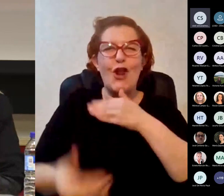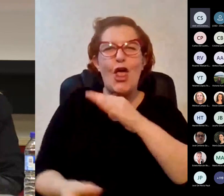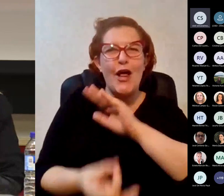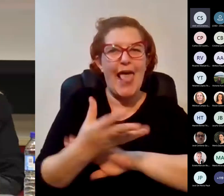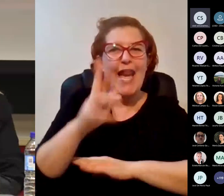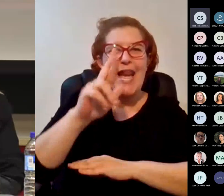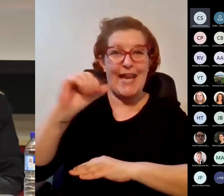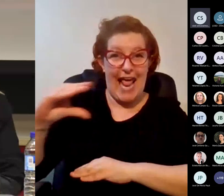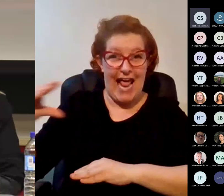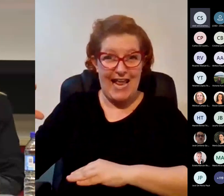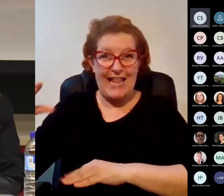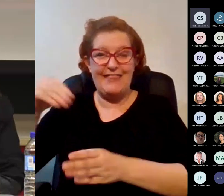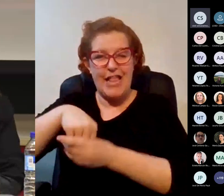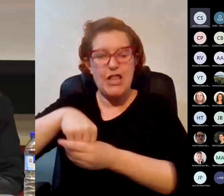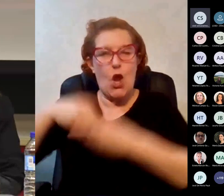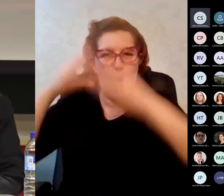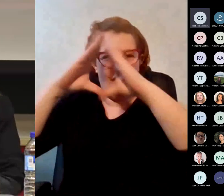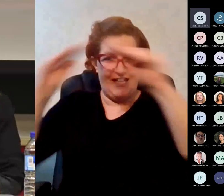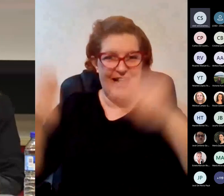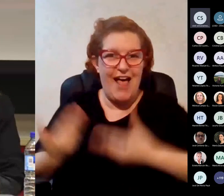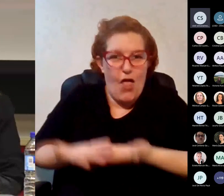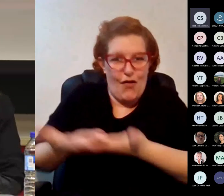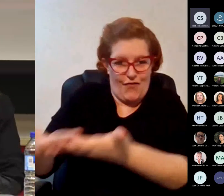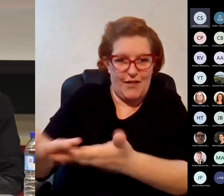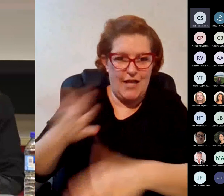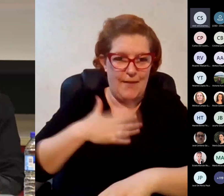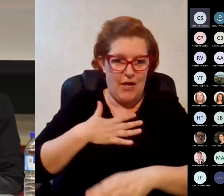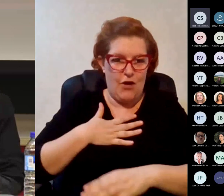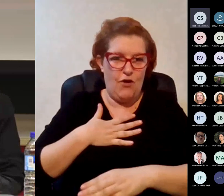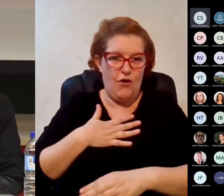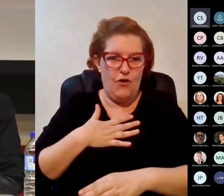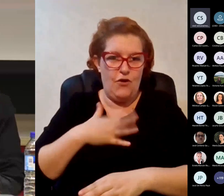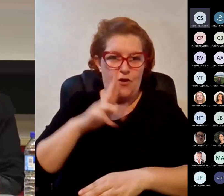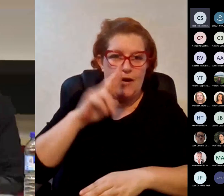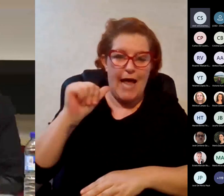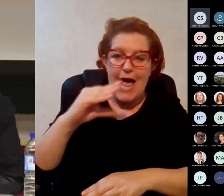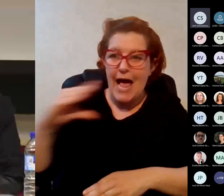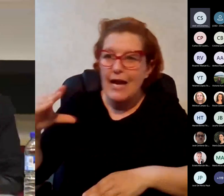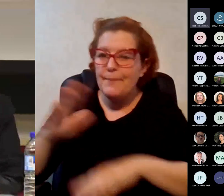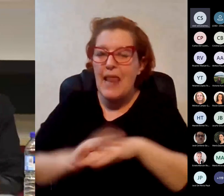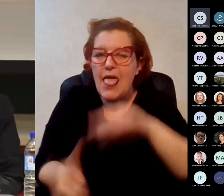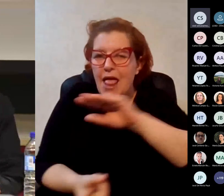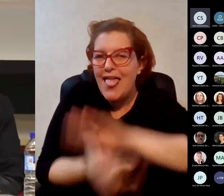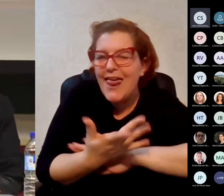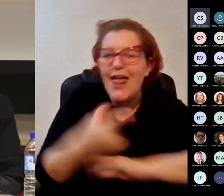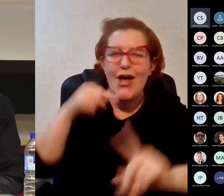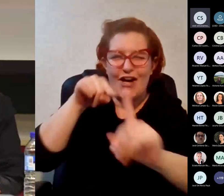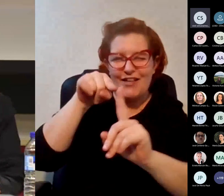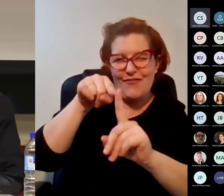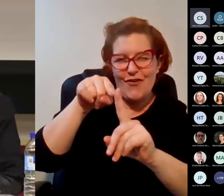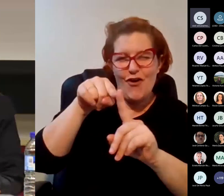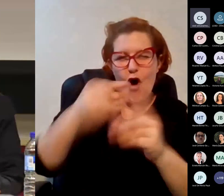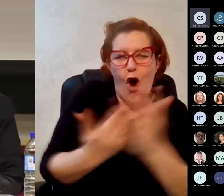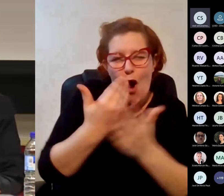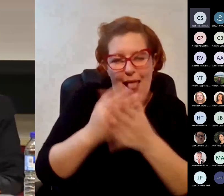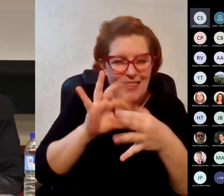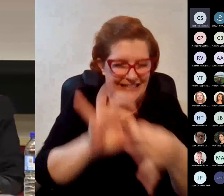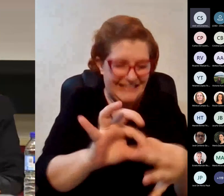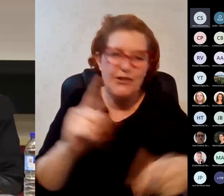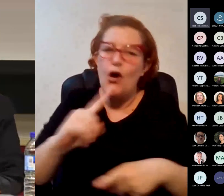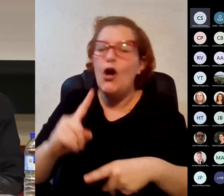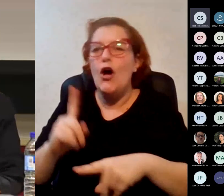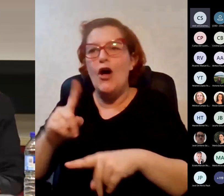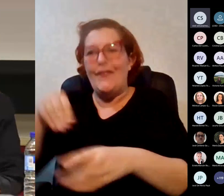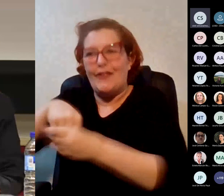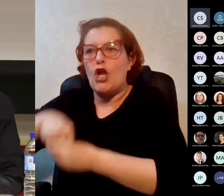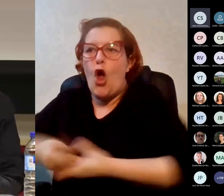ofertado por la universidad no RAC que hagamos para cada una de las jornadas sino uno que sea ofertado dentro de la de la oferta